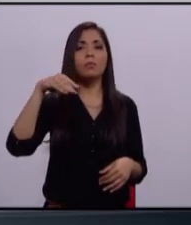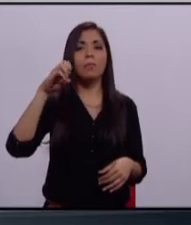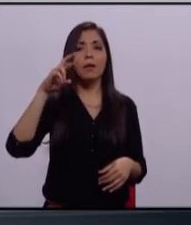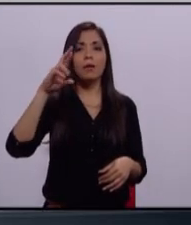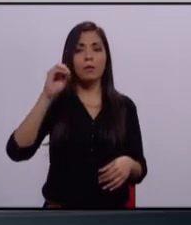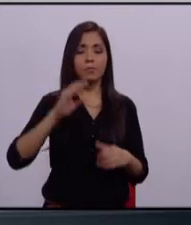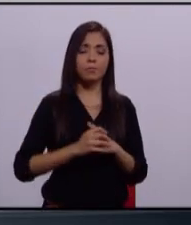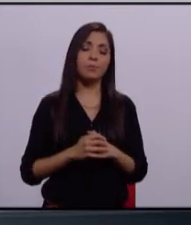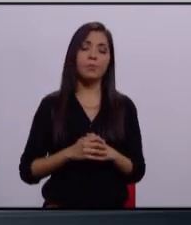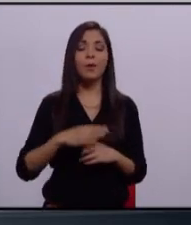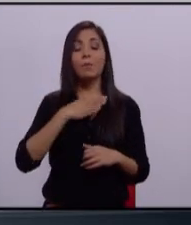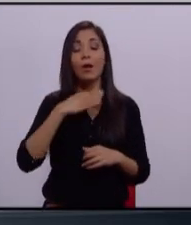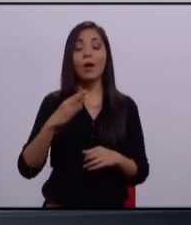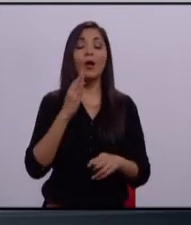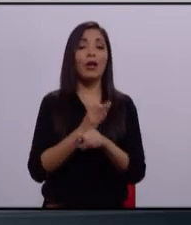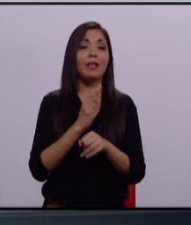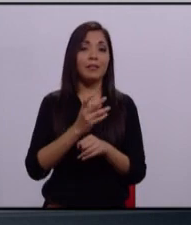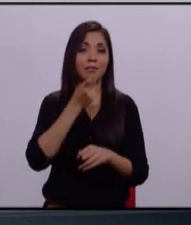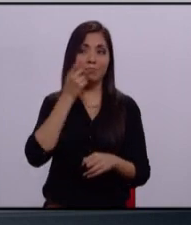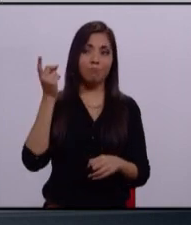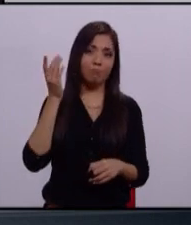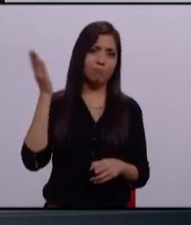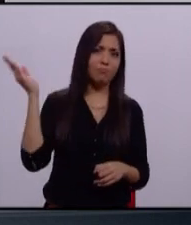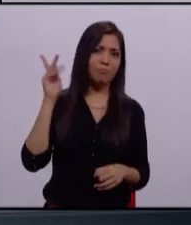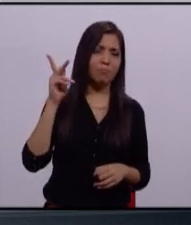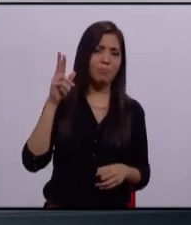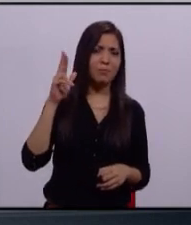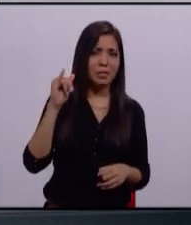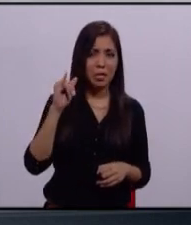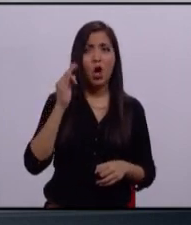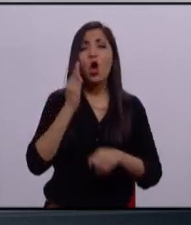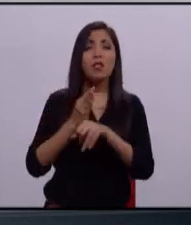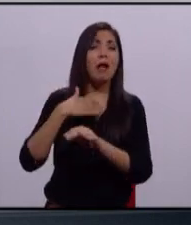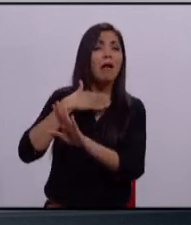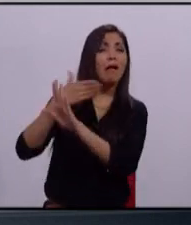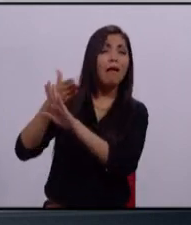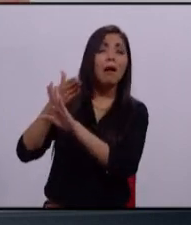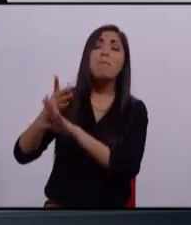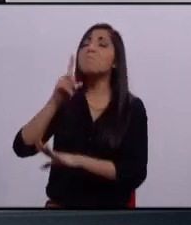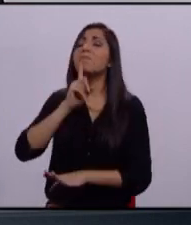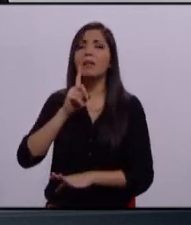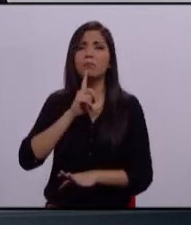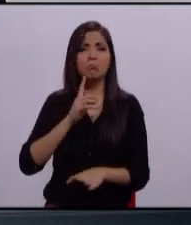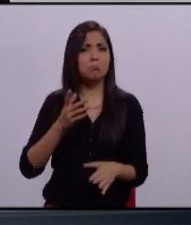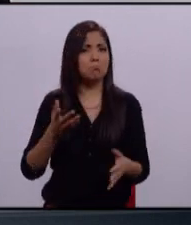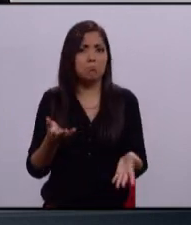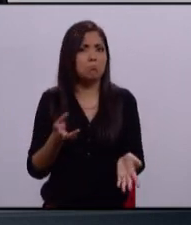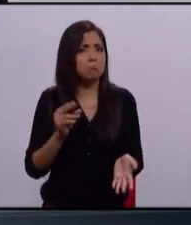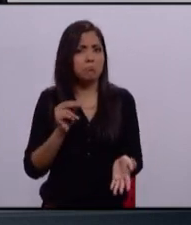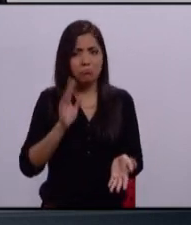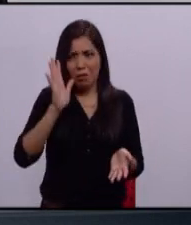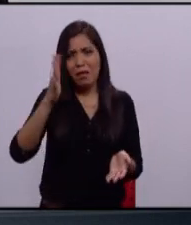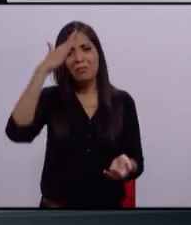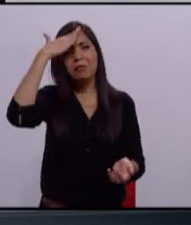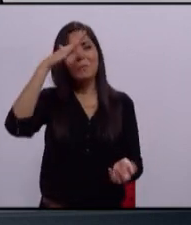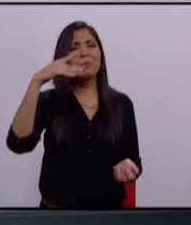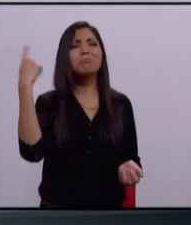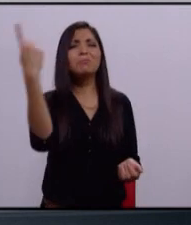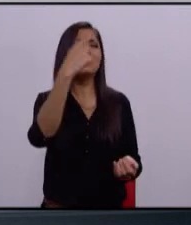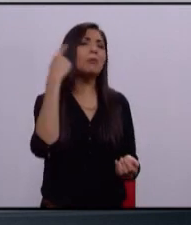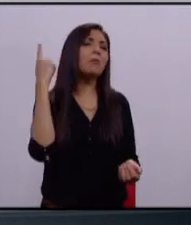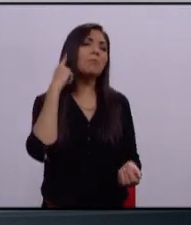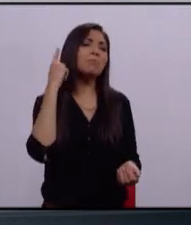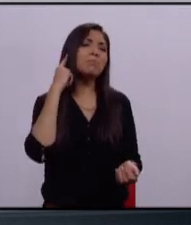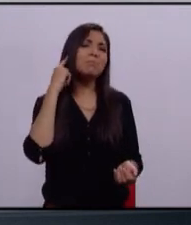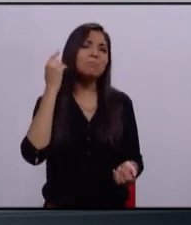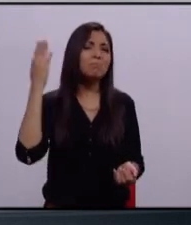Bueno, le señalamos al candidato del PRI, pues que no es difamación y no es mentira y es sabido bien por todo México, el caso de